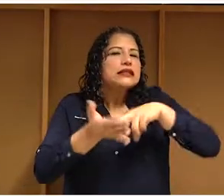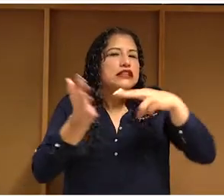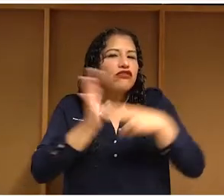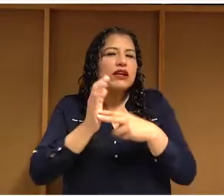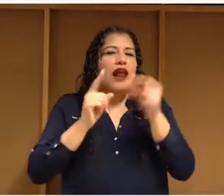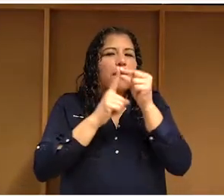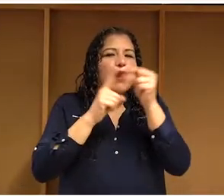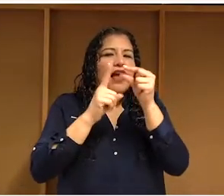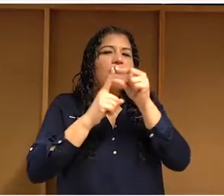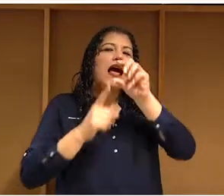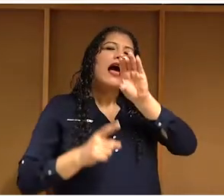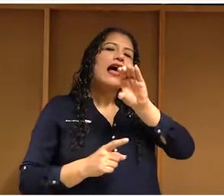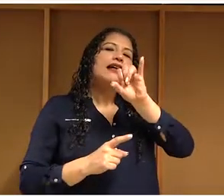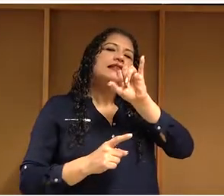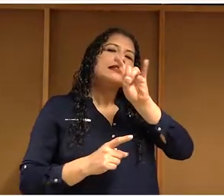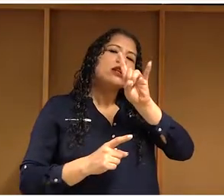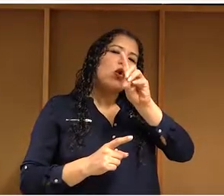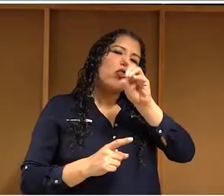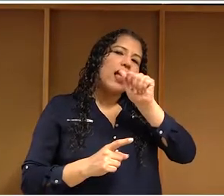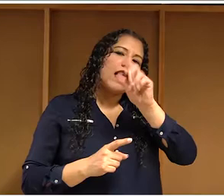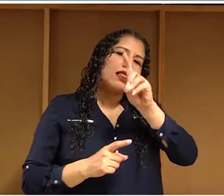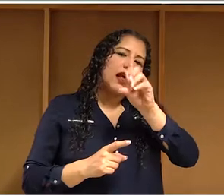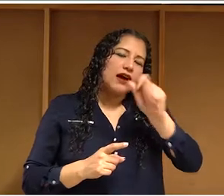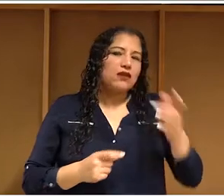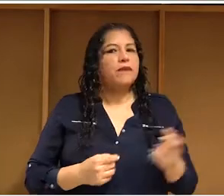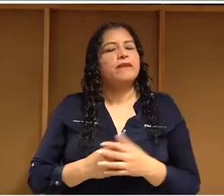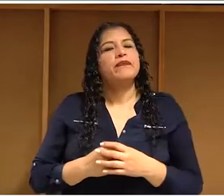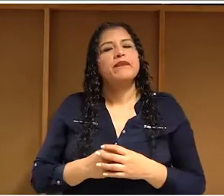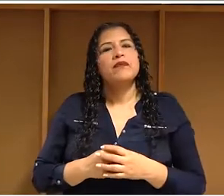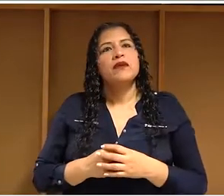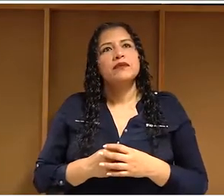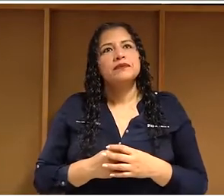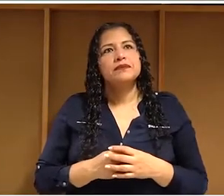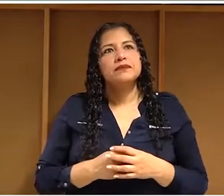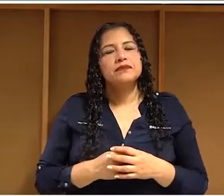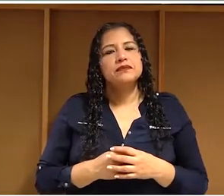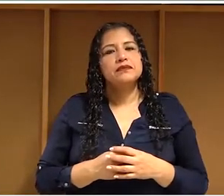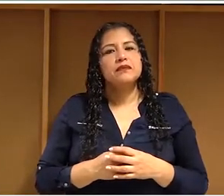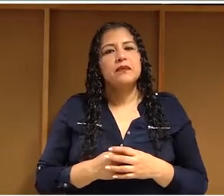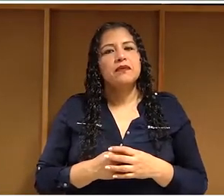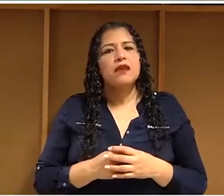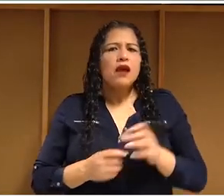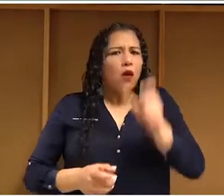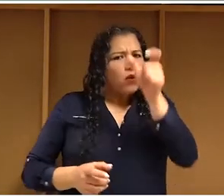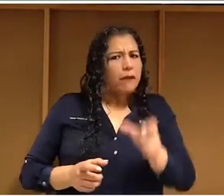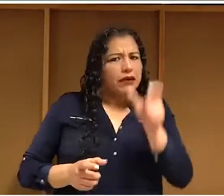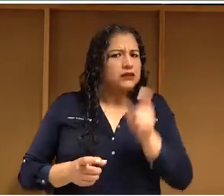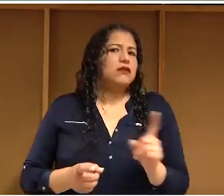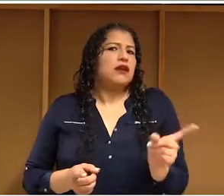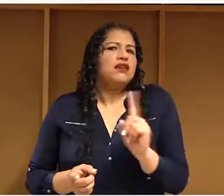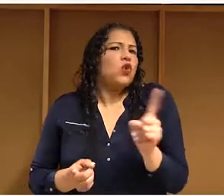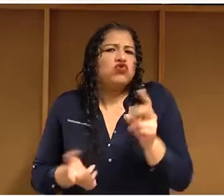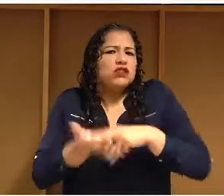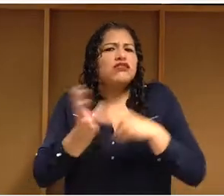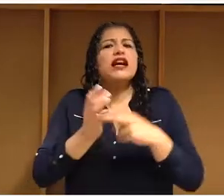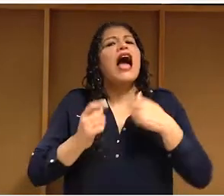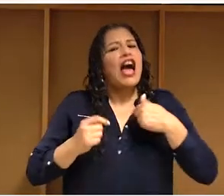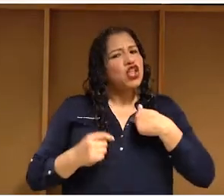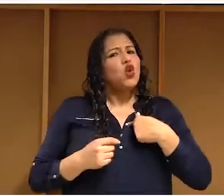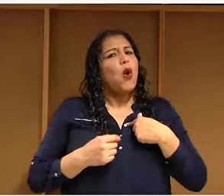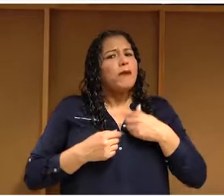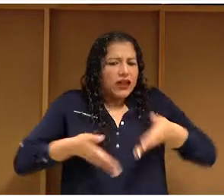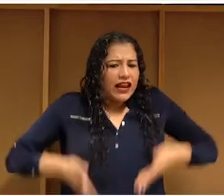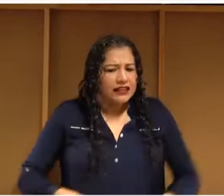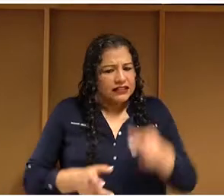ciudadano y qué distingue un ciudadano de otro tipo de sujeto. Uno no necesariamente es ciudadano por el nacimiento. Yo soy